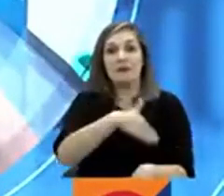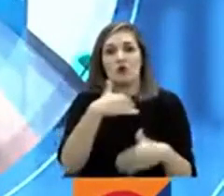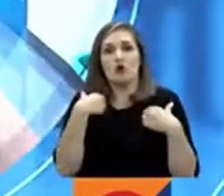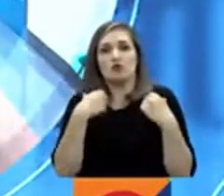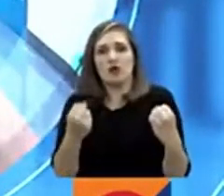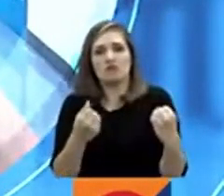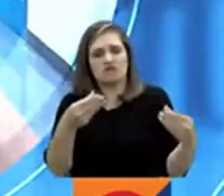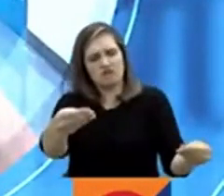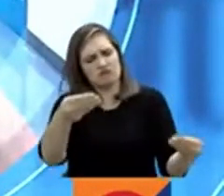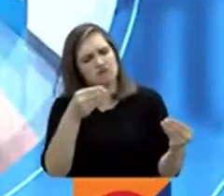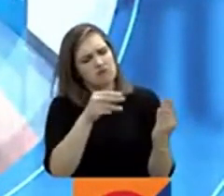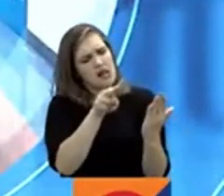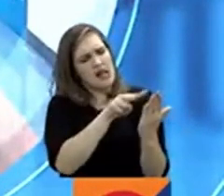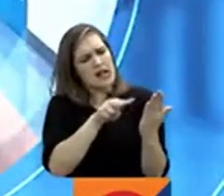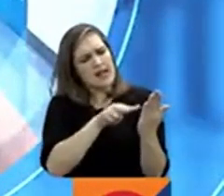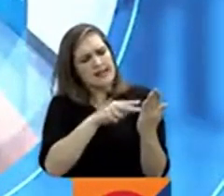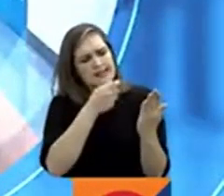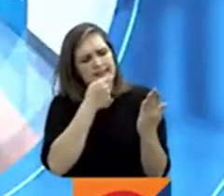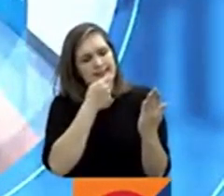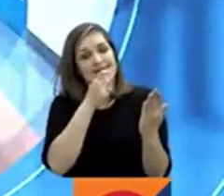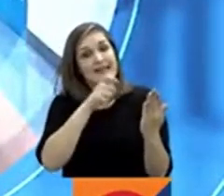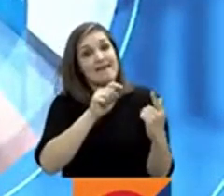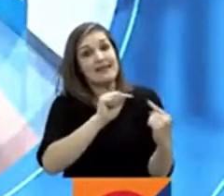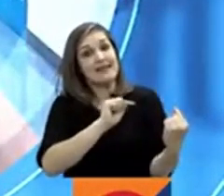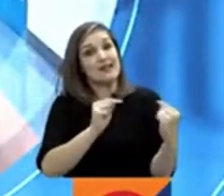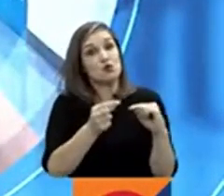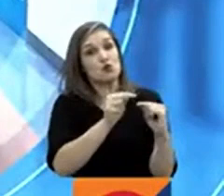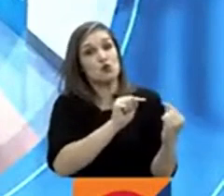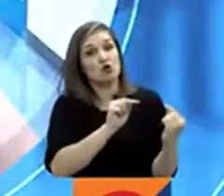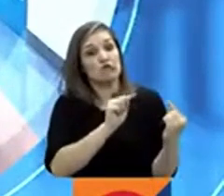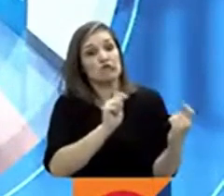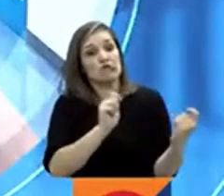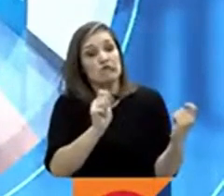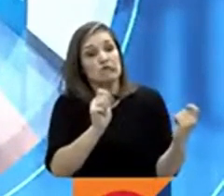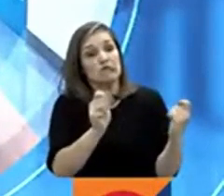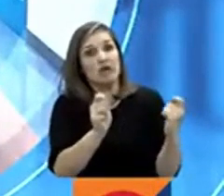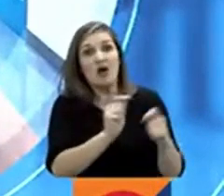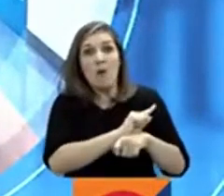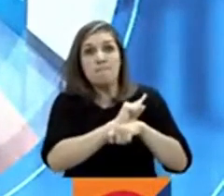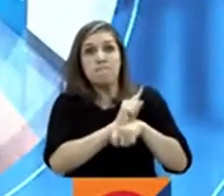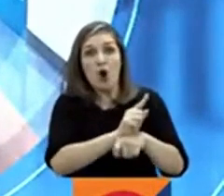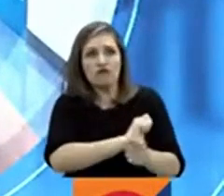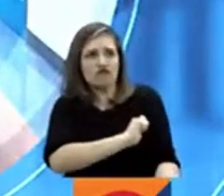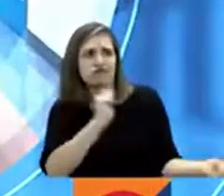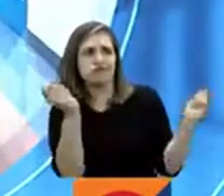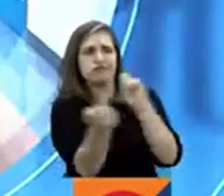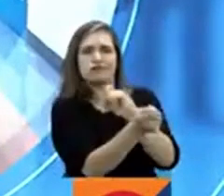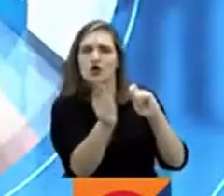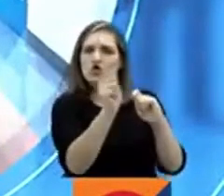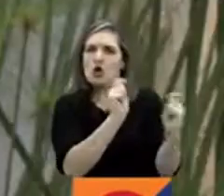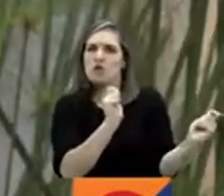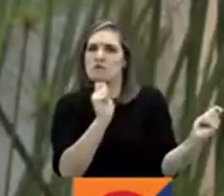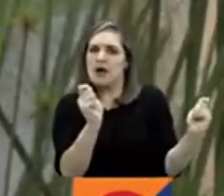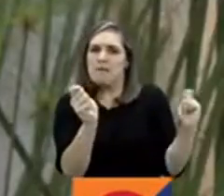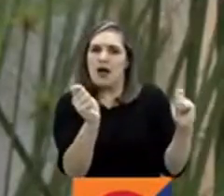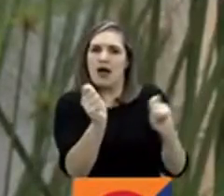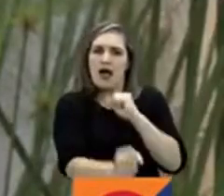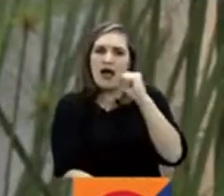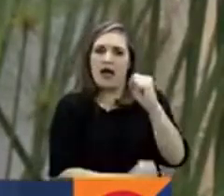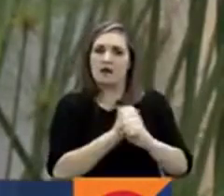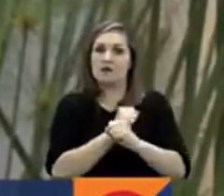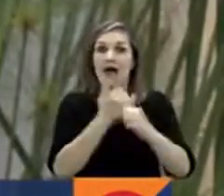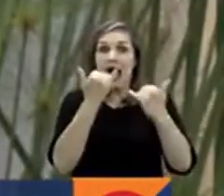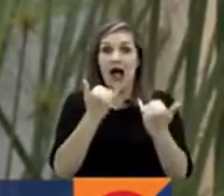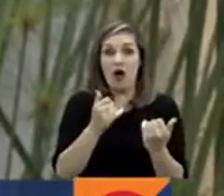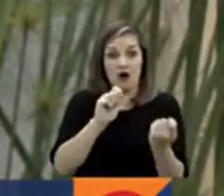Aseguran que debe tener una amplia discusión y será una transición de varios años implementar un nuevo modelo. Esta reforma como